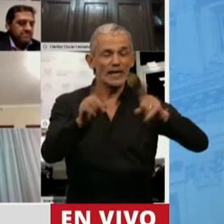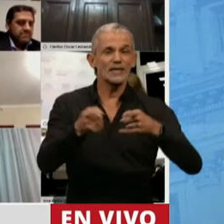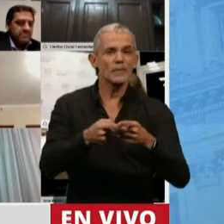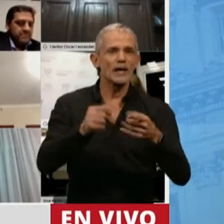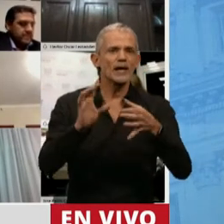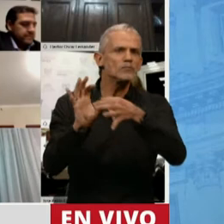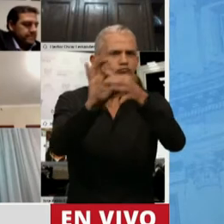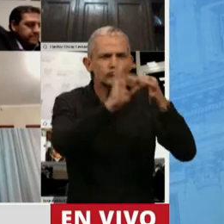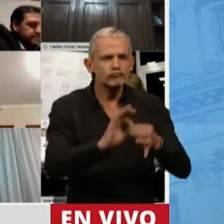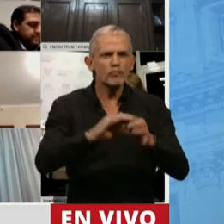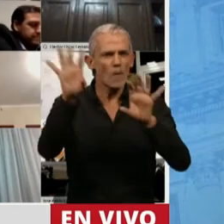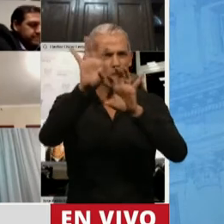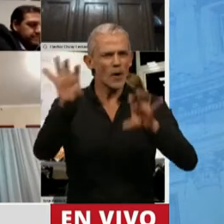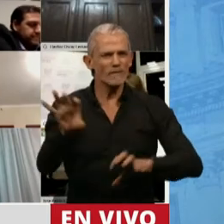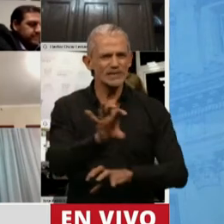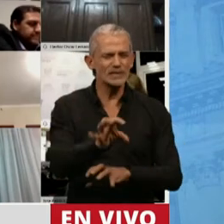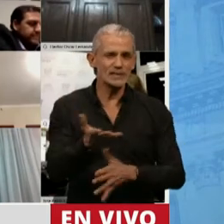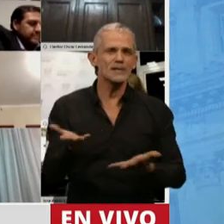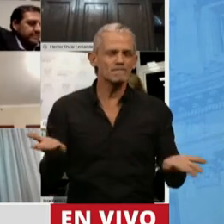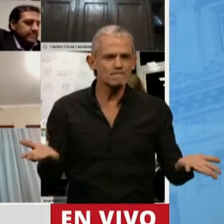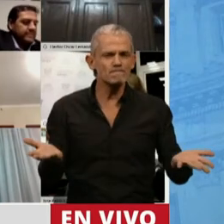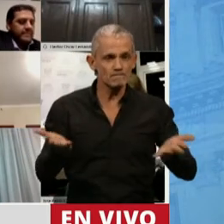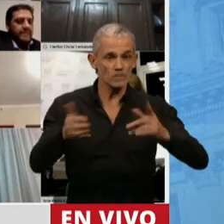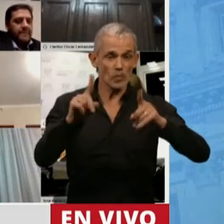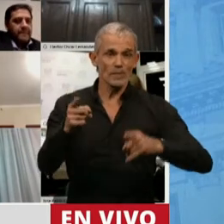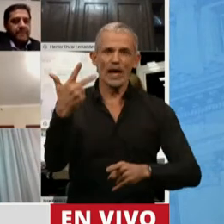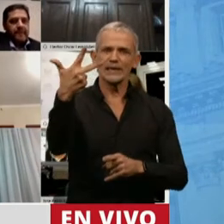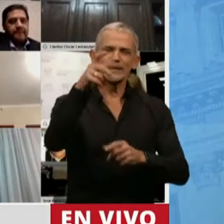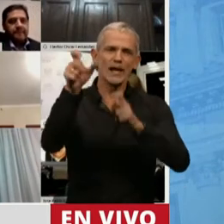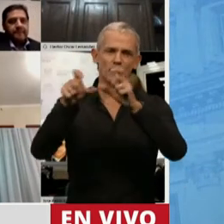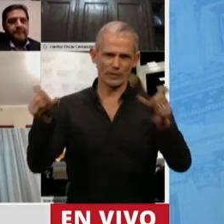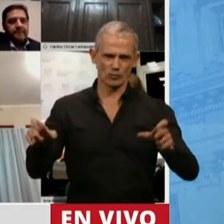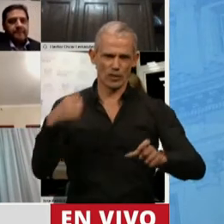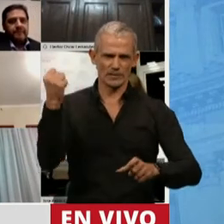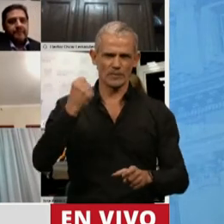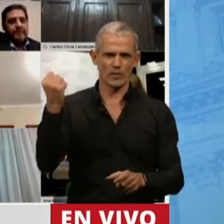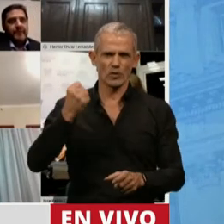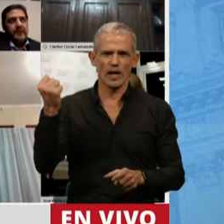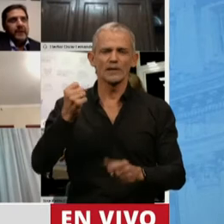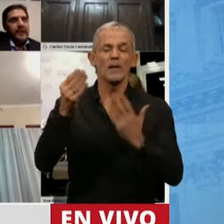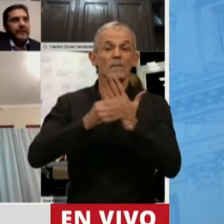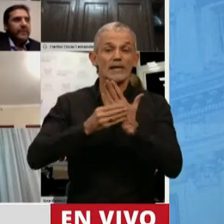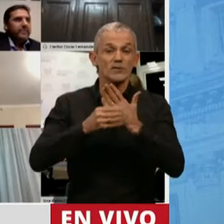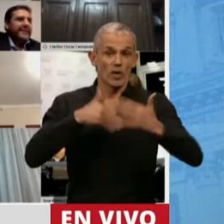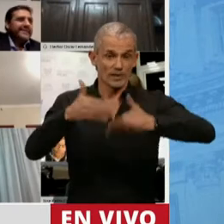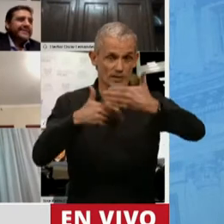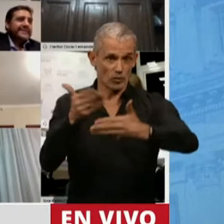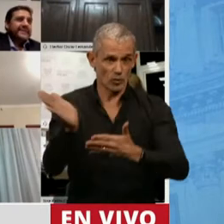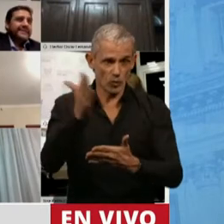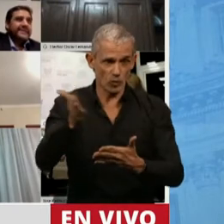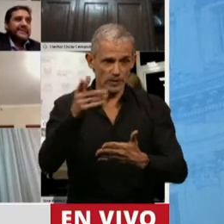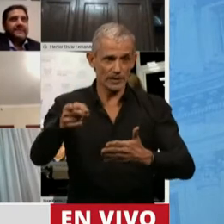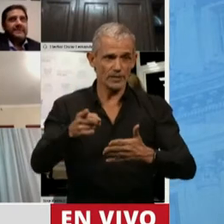las provincias. Y me parece que en eso hay que reivindicar a tres personas claves, al Ministro de Desarrollo Productivo,